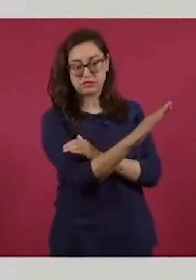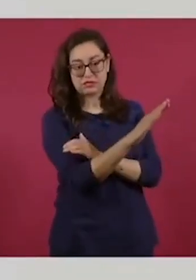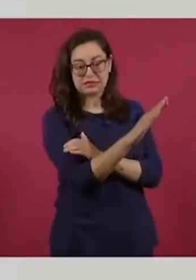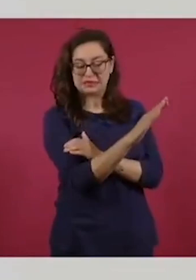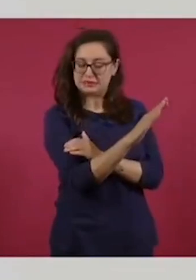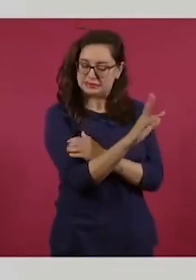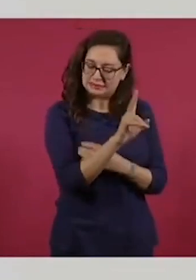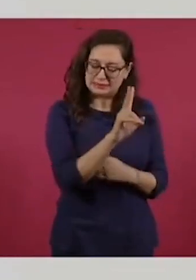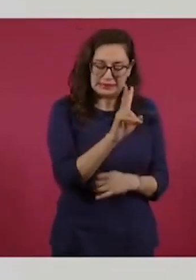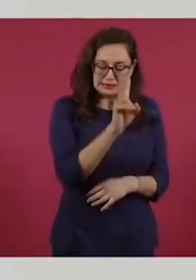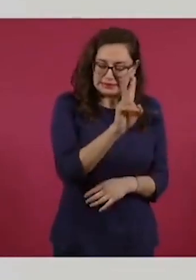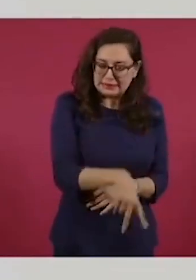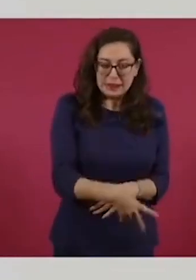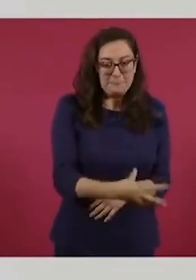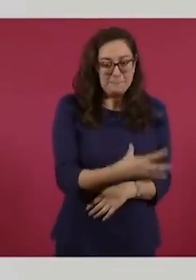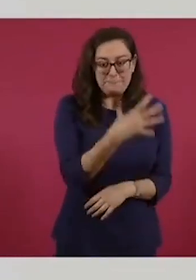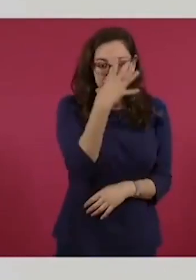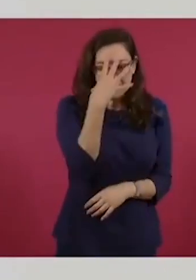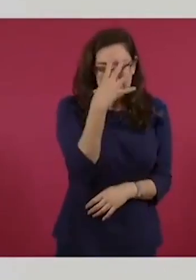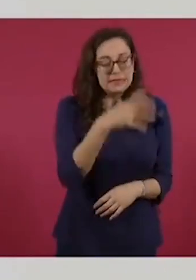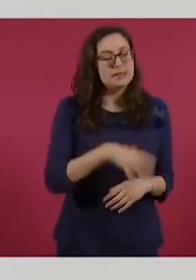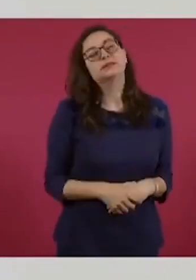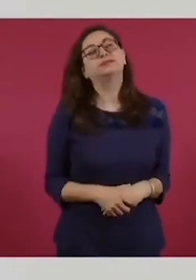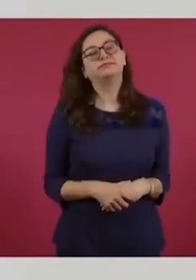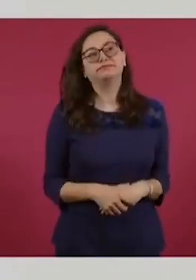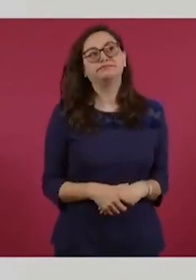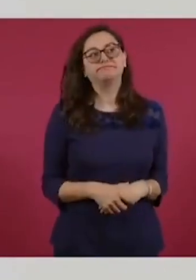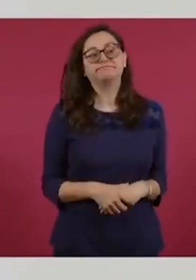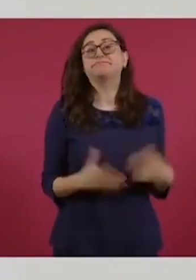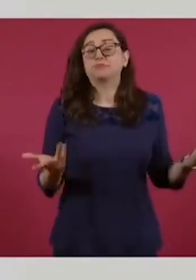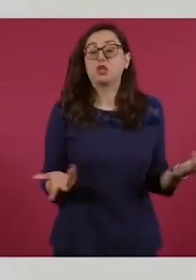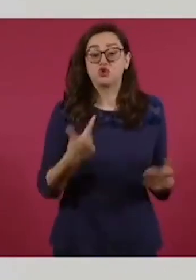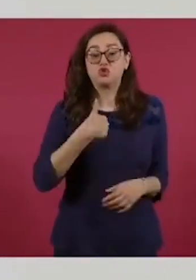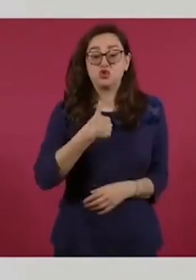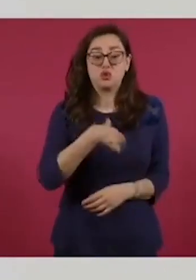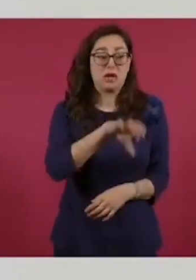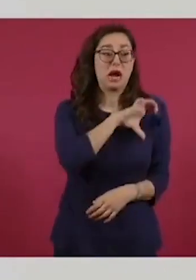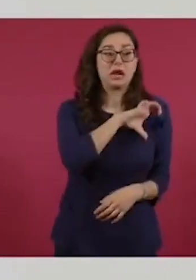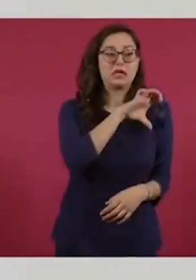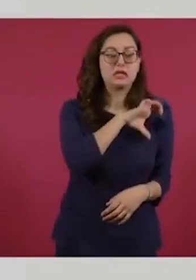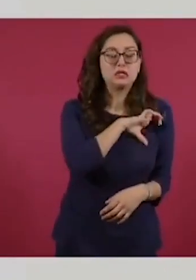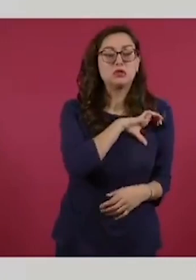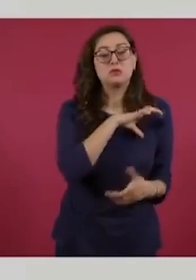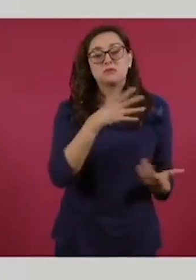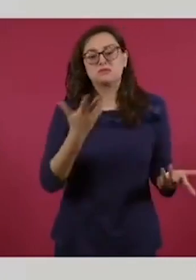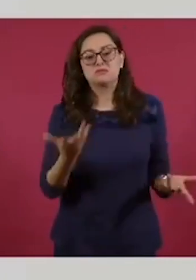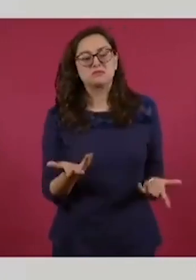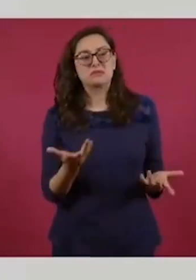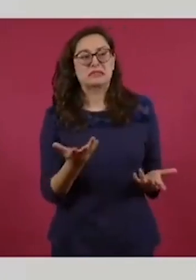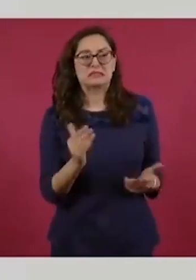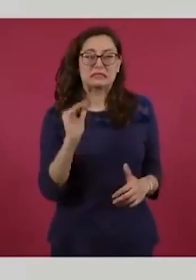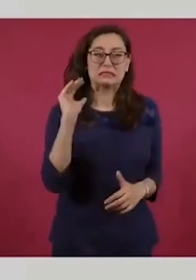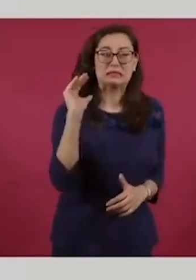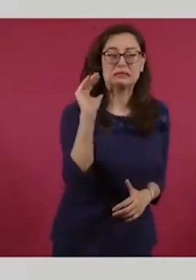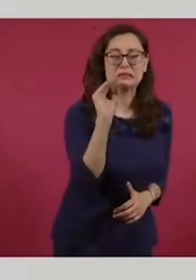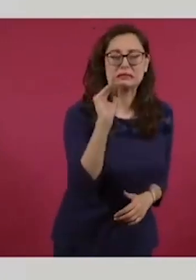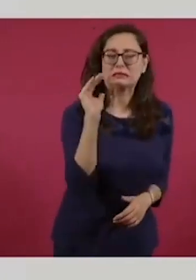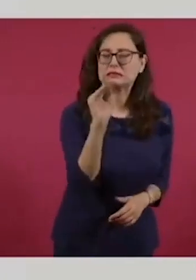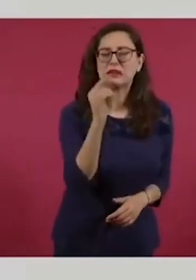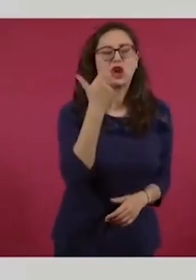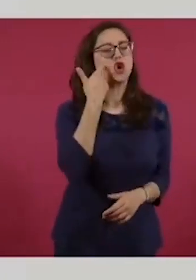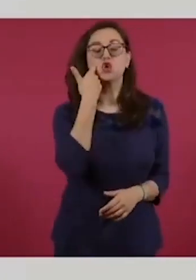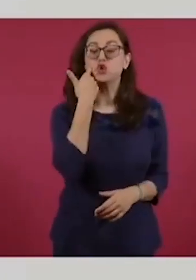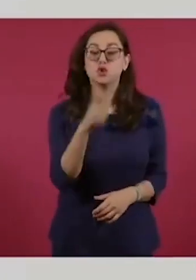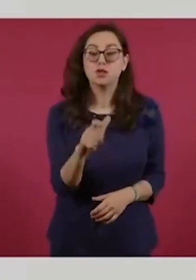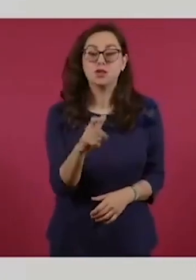créame que le estimo y no quisiera molestarle en nada, pero